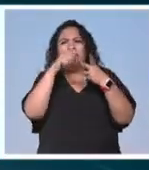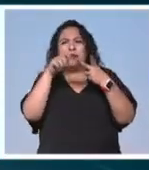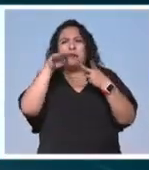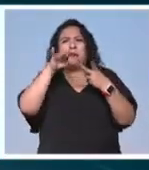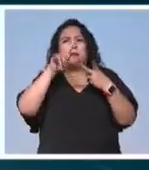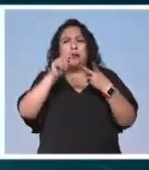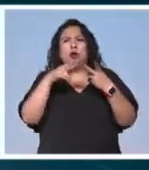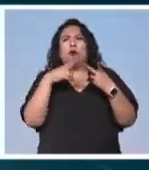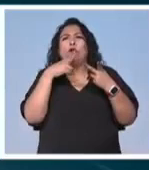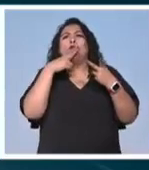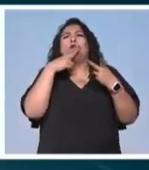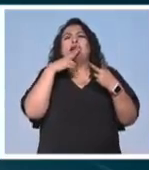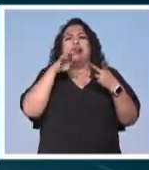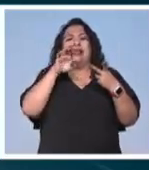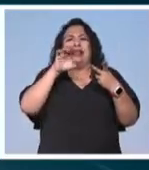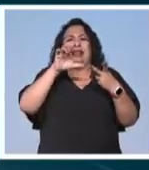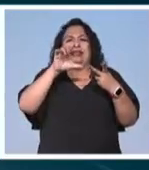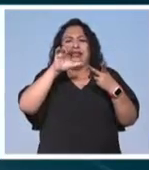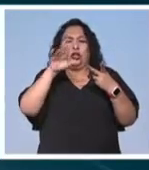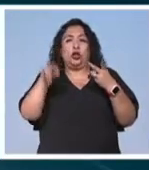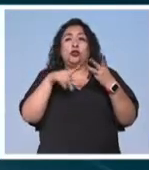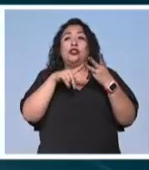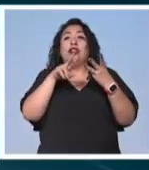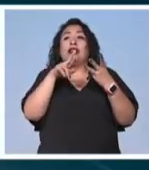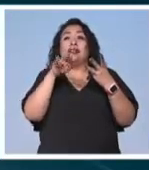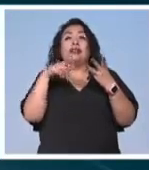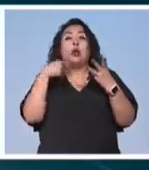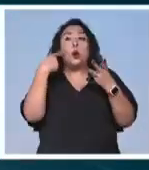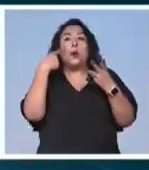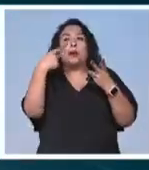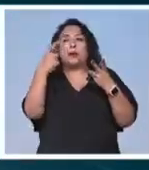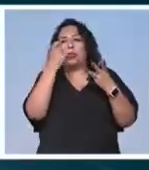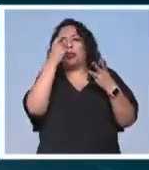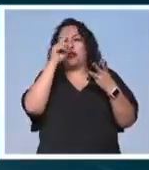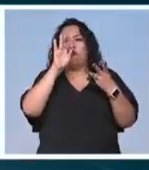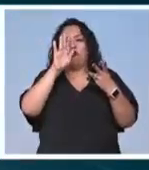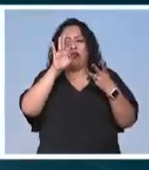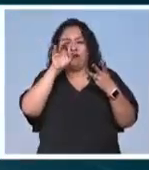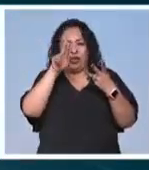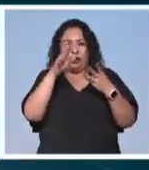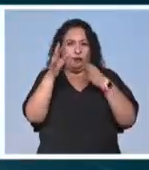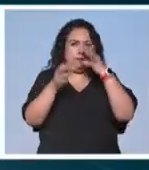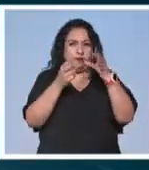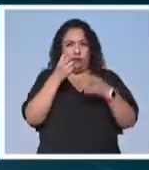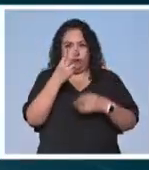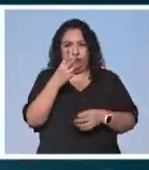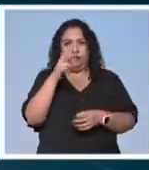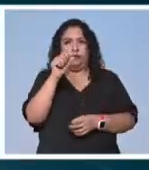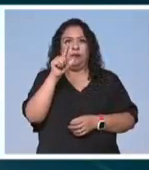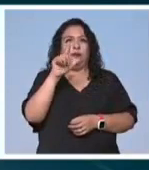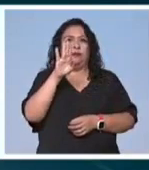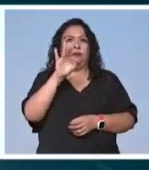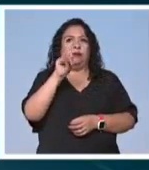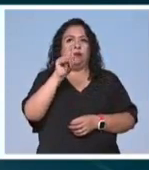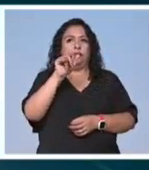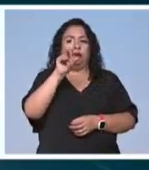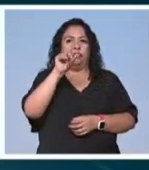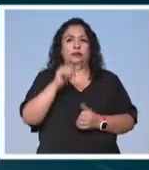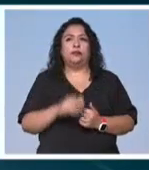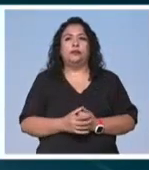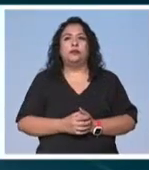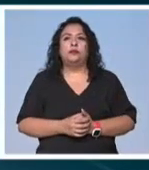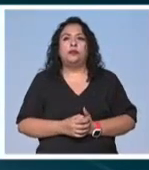mito y lo sagrado de el sacros y residencias invisibles de fabián bradú noticias 22 alberto aranda